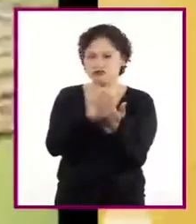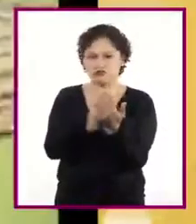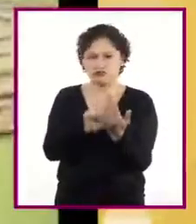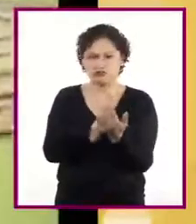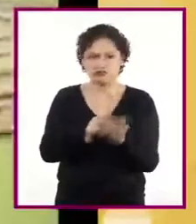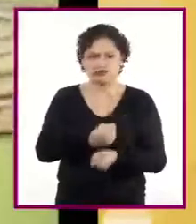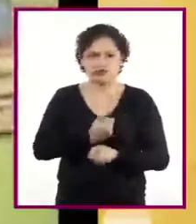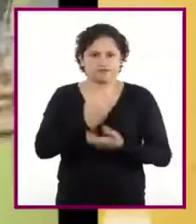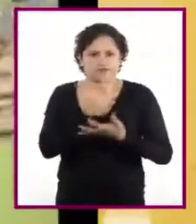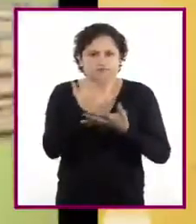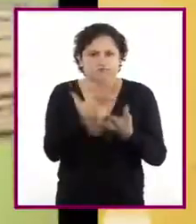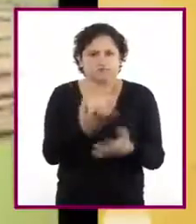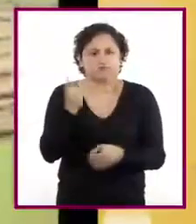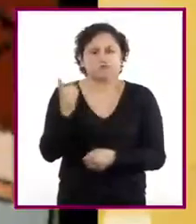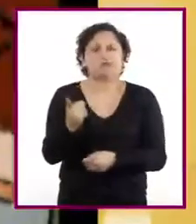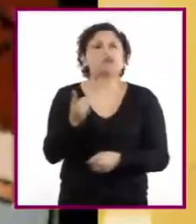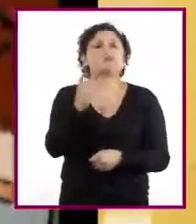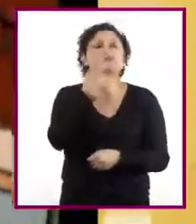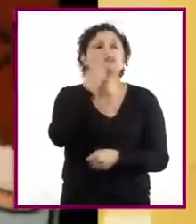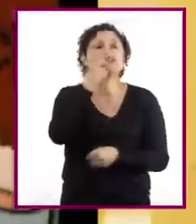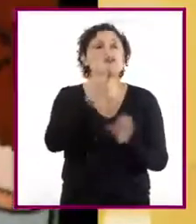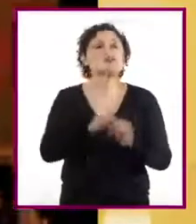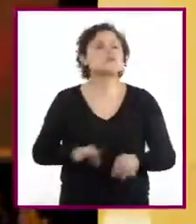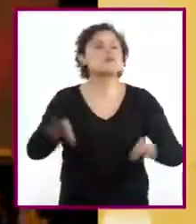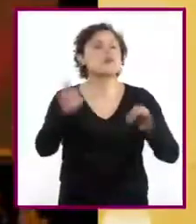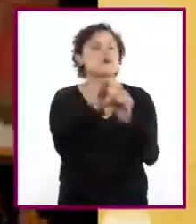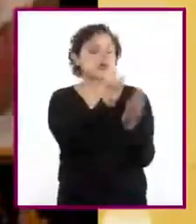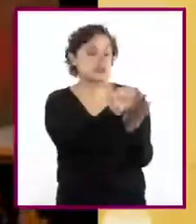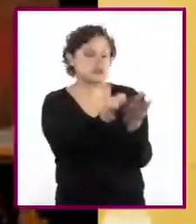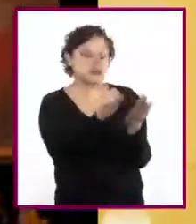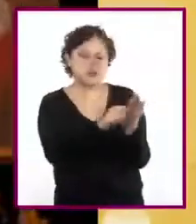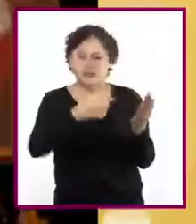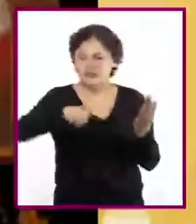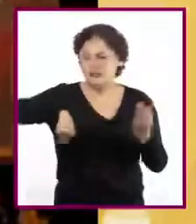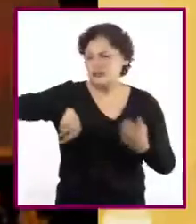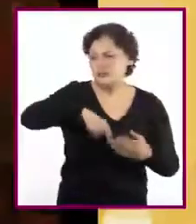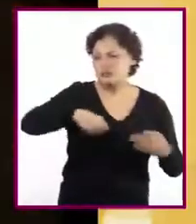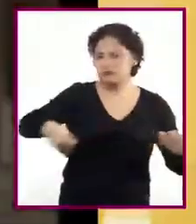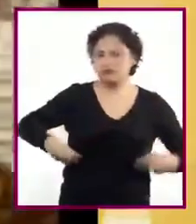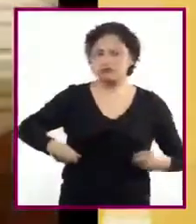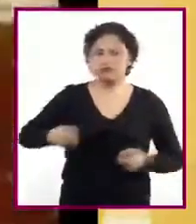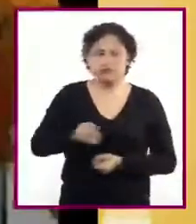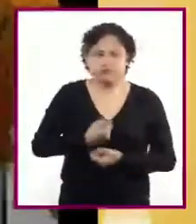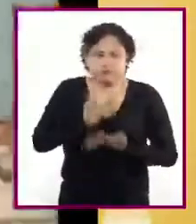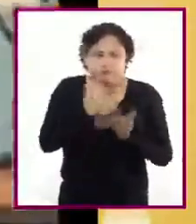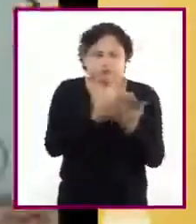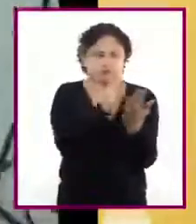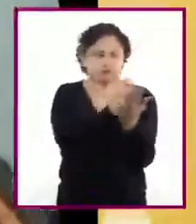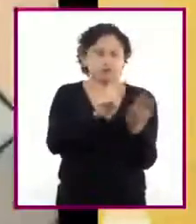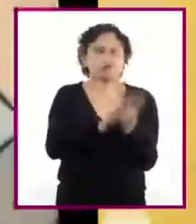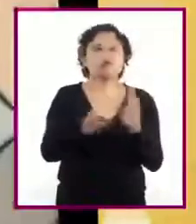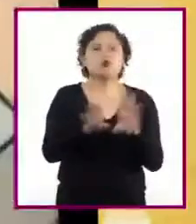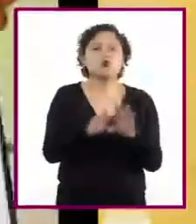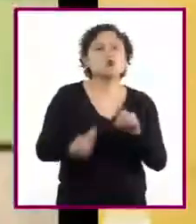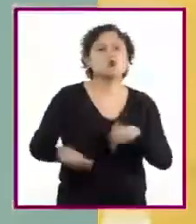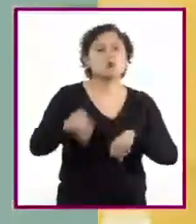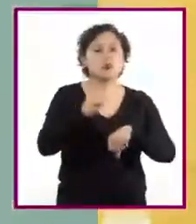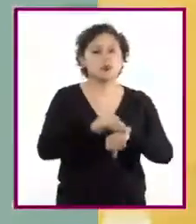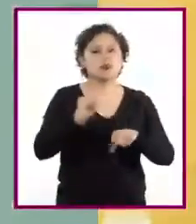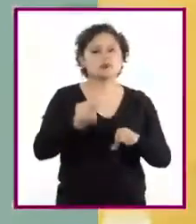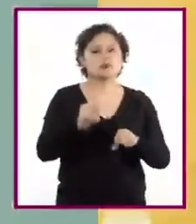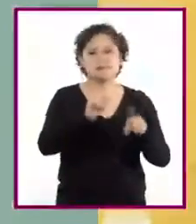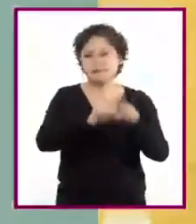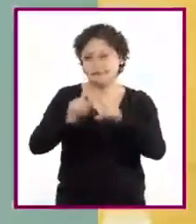cuenta de la necesidad de resaltar el sentido y expresión de sus obras y comenzaron a hacer uso de los signos de puntuación.